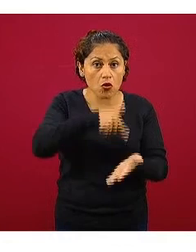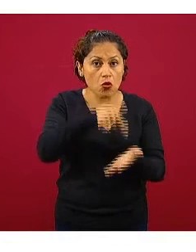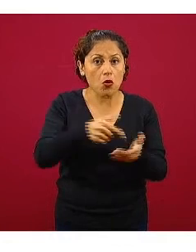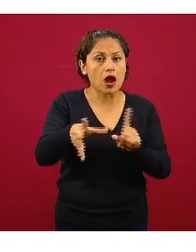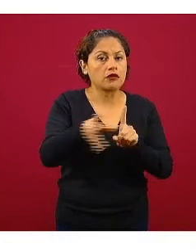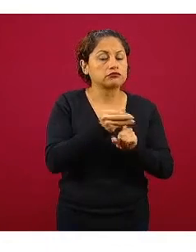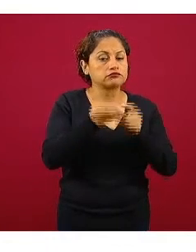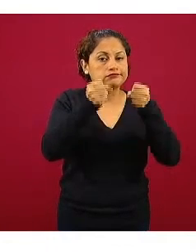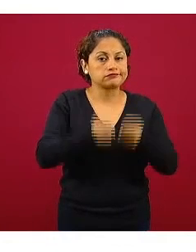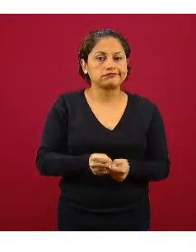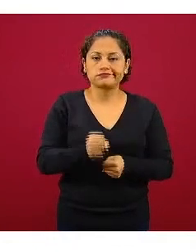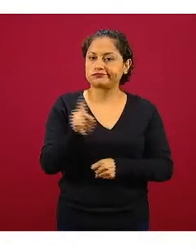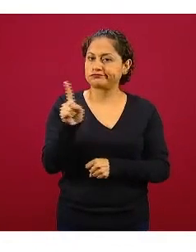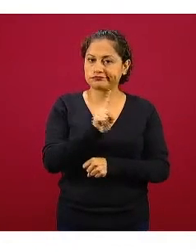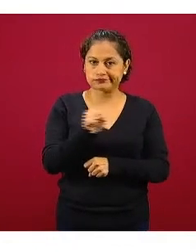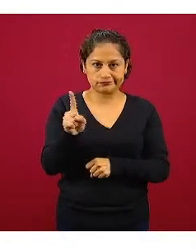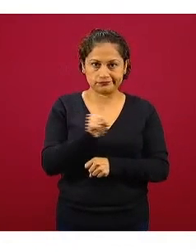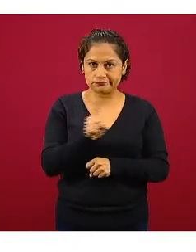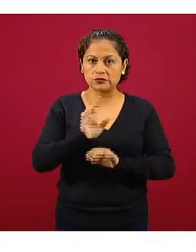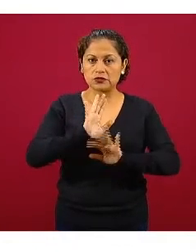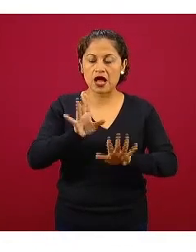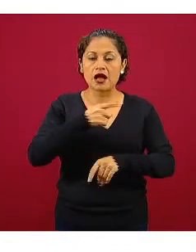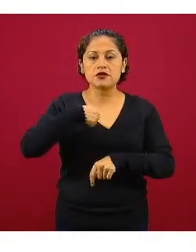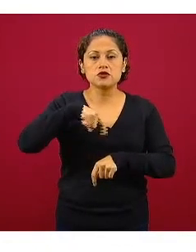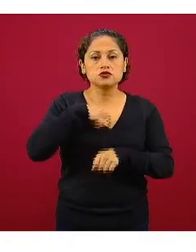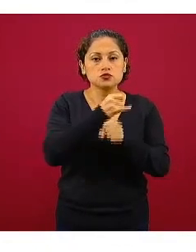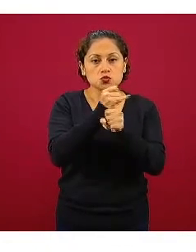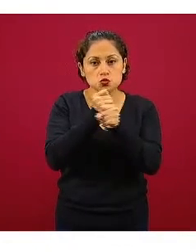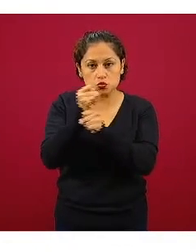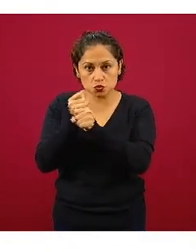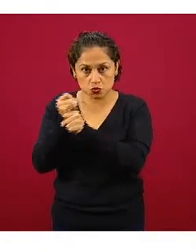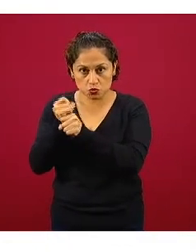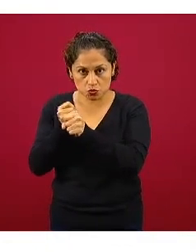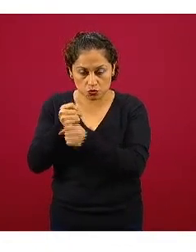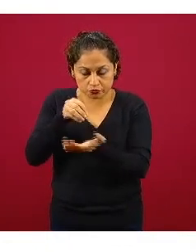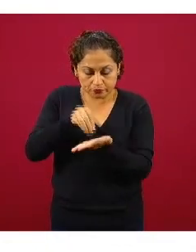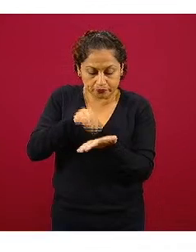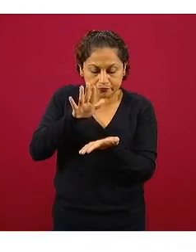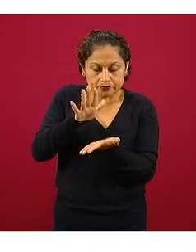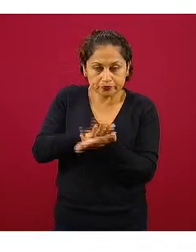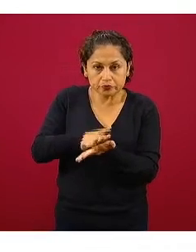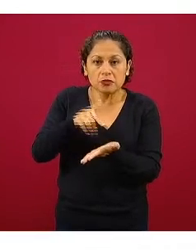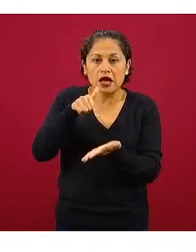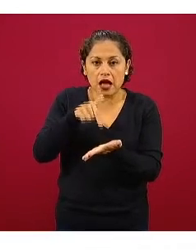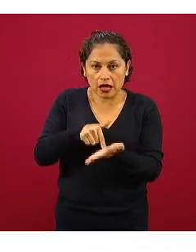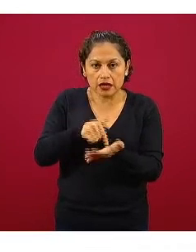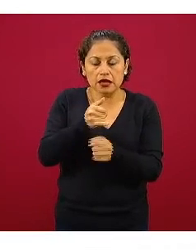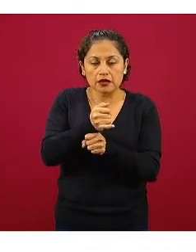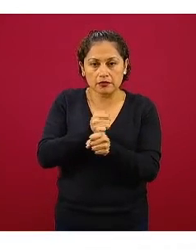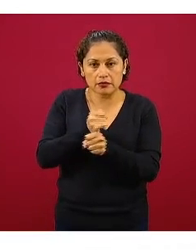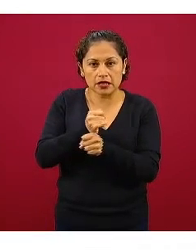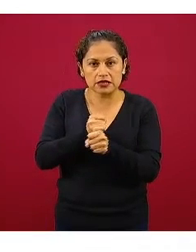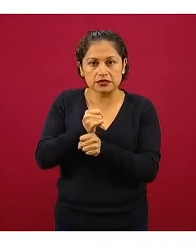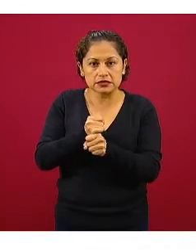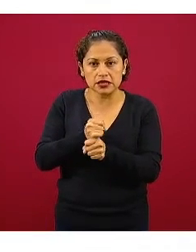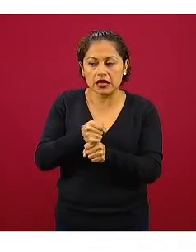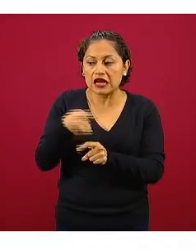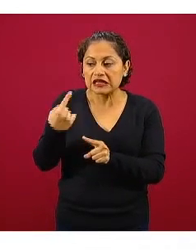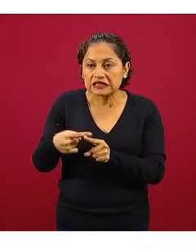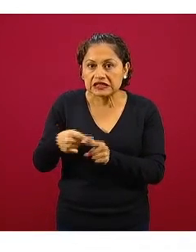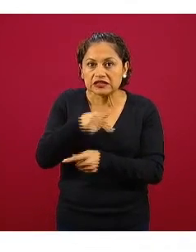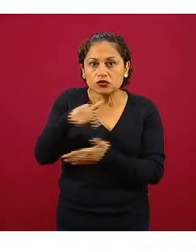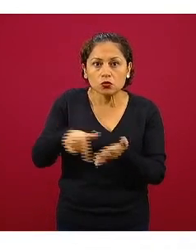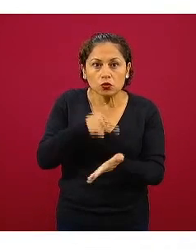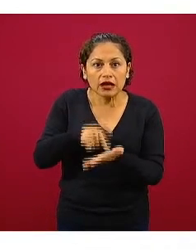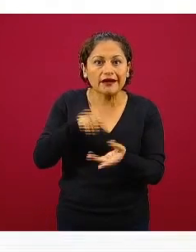que han sido analizados indicar exactamente dónde pudieron haber sido infectados y en no pocos